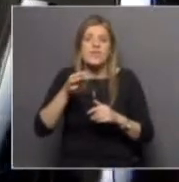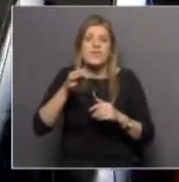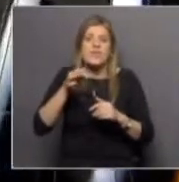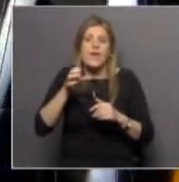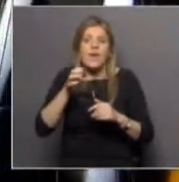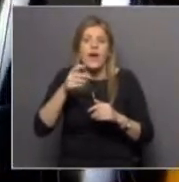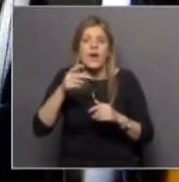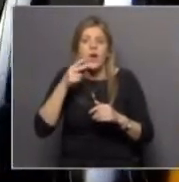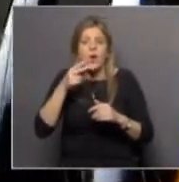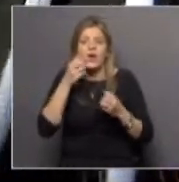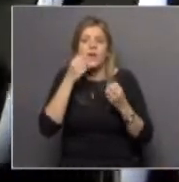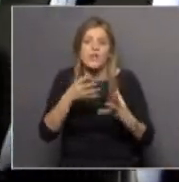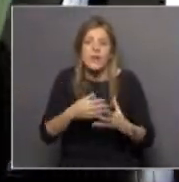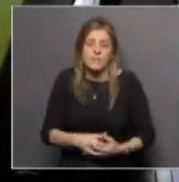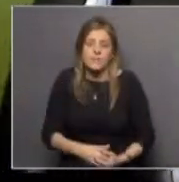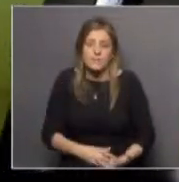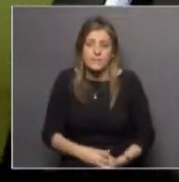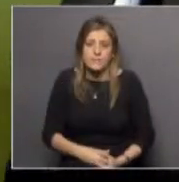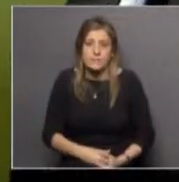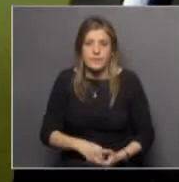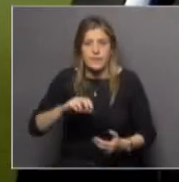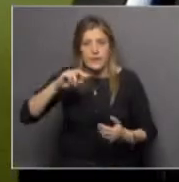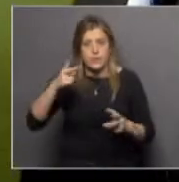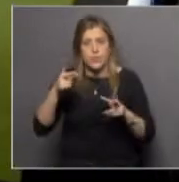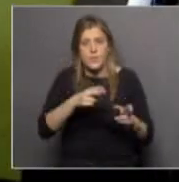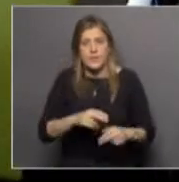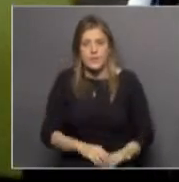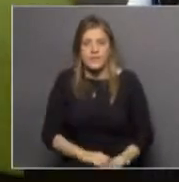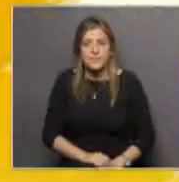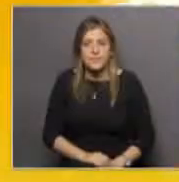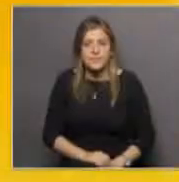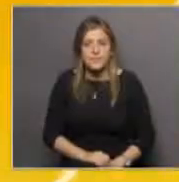dispositivos electrónicos Bárbaro volvemos la segunda parte del informe entonces